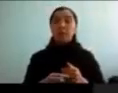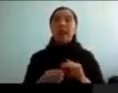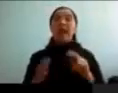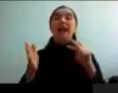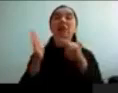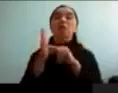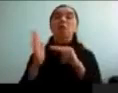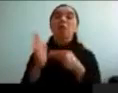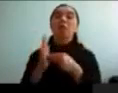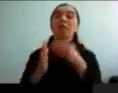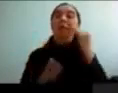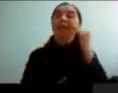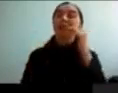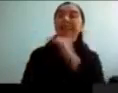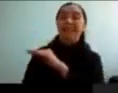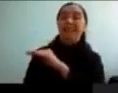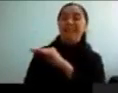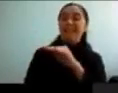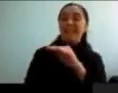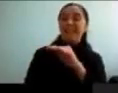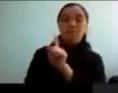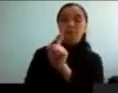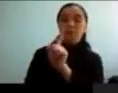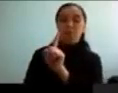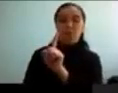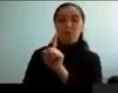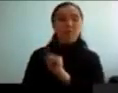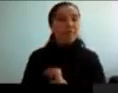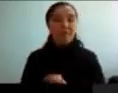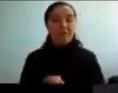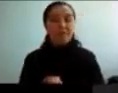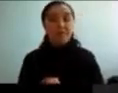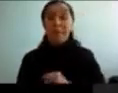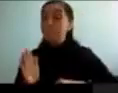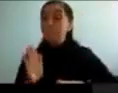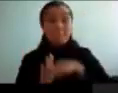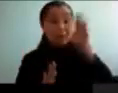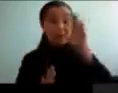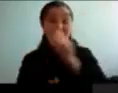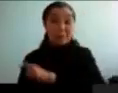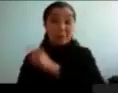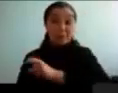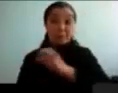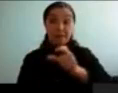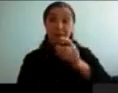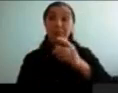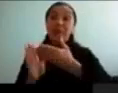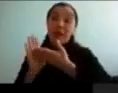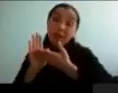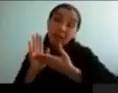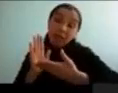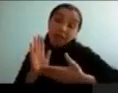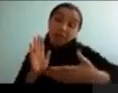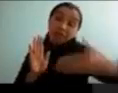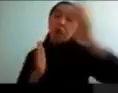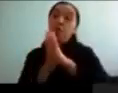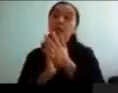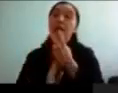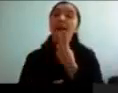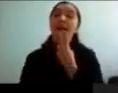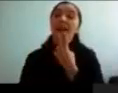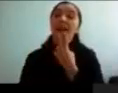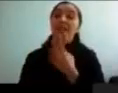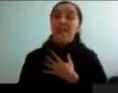pero no es así. en la mayoría de los pacientes esto dura a lo largo a lo largo de la vida. Es menos conflictivo porque ya no están en el colegio,